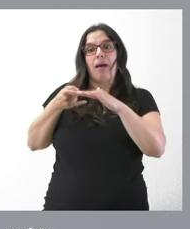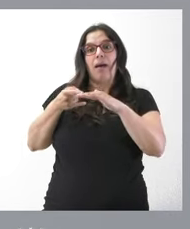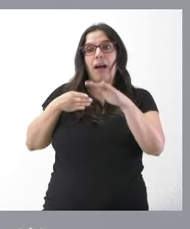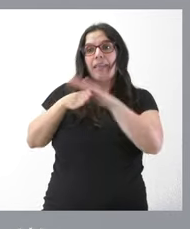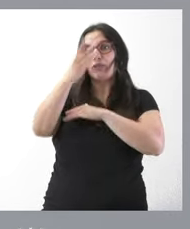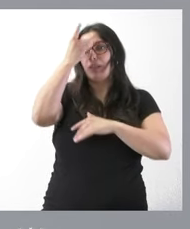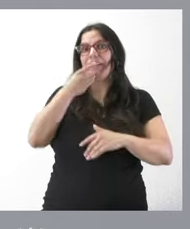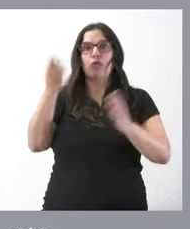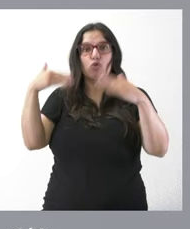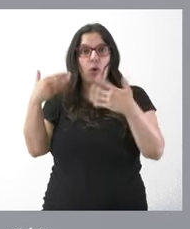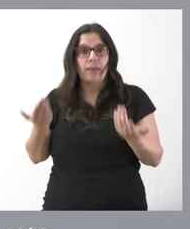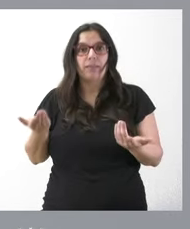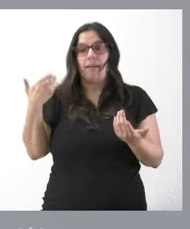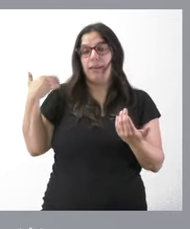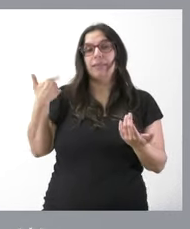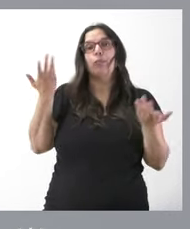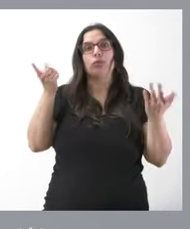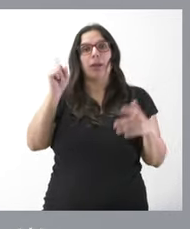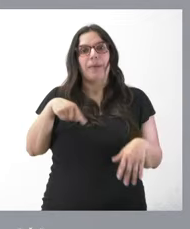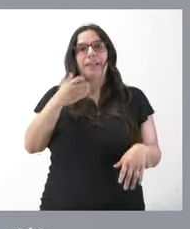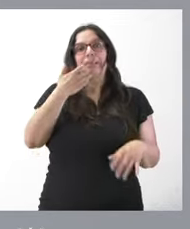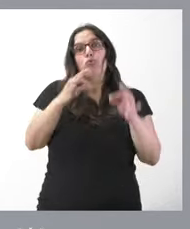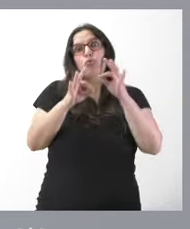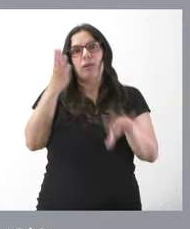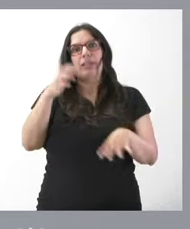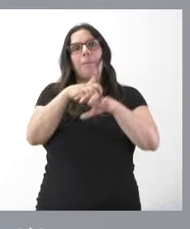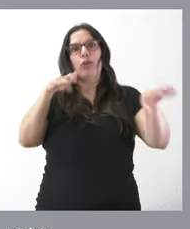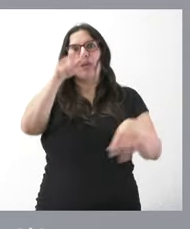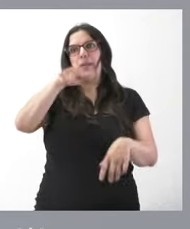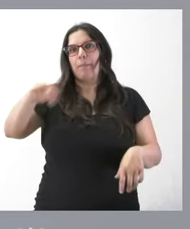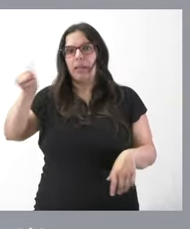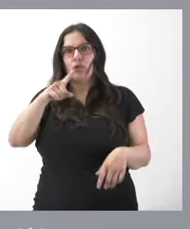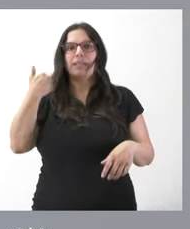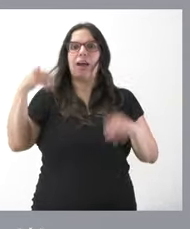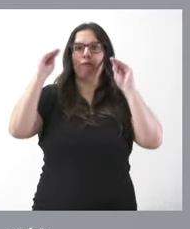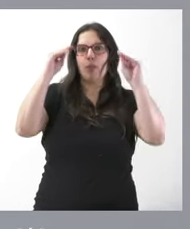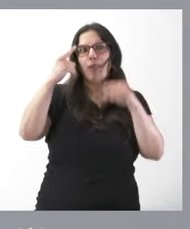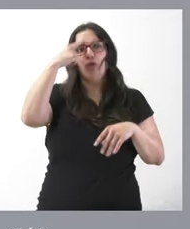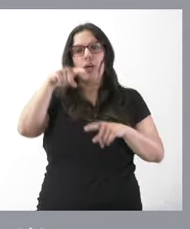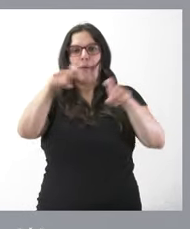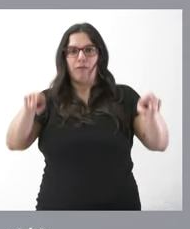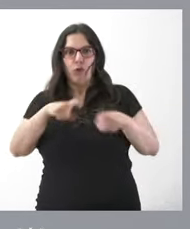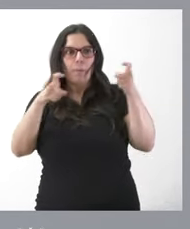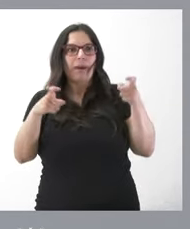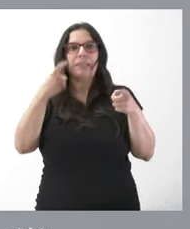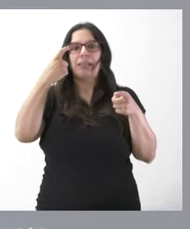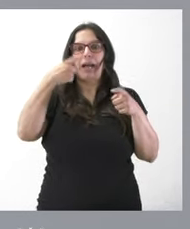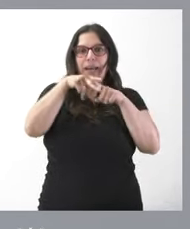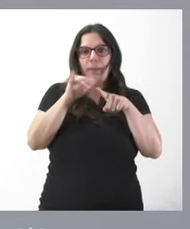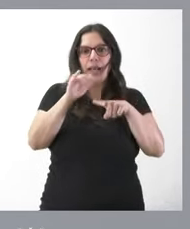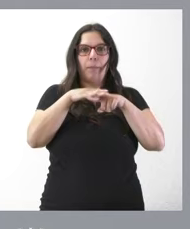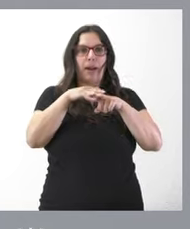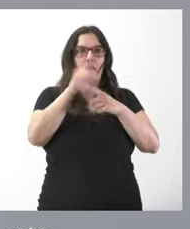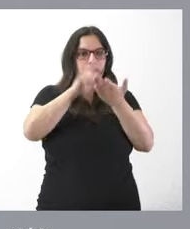digitalización en la medida también que tenemos la fortuna de que una gran parte de los ciudadanos tienen mayor formación en digitalización y tienen instrumentos para